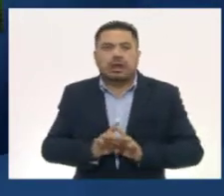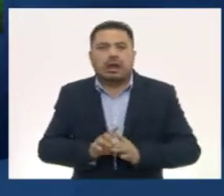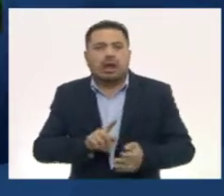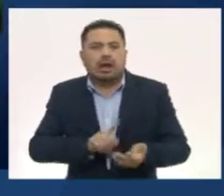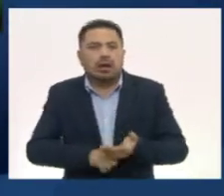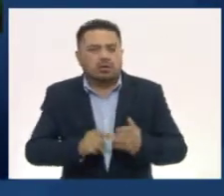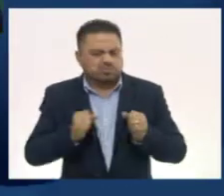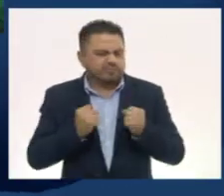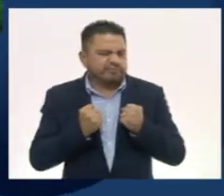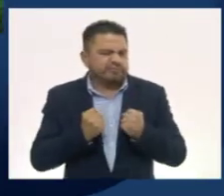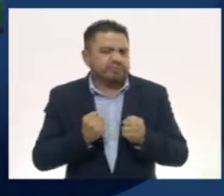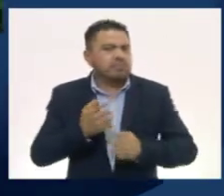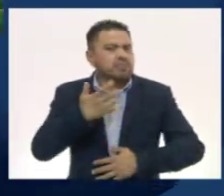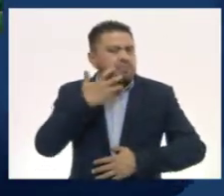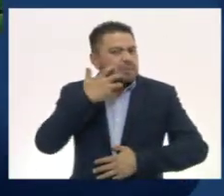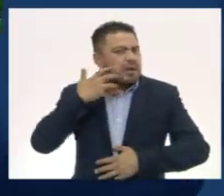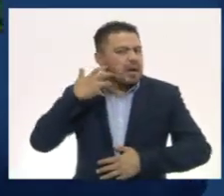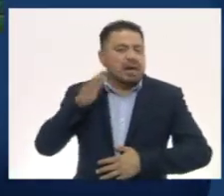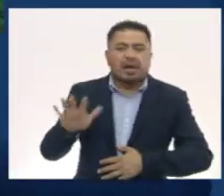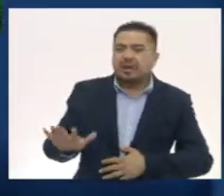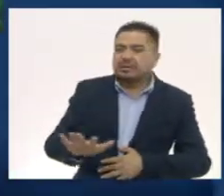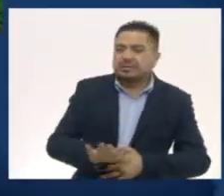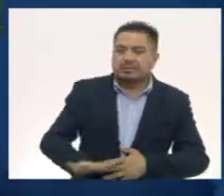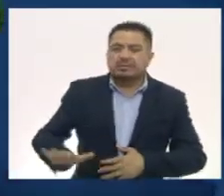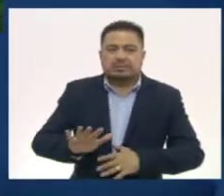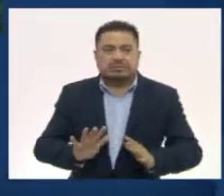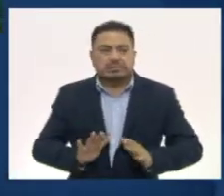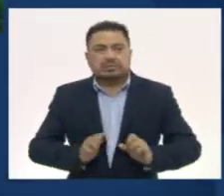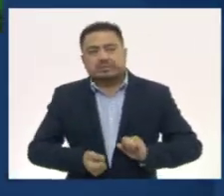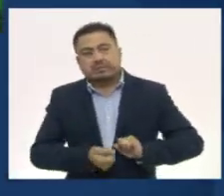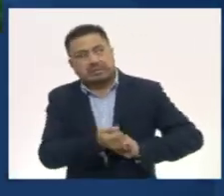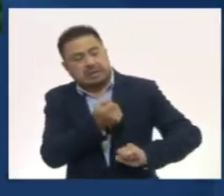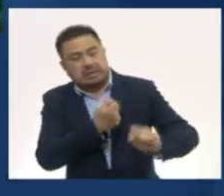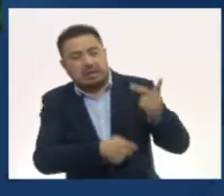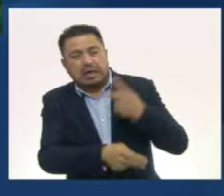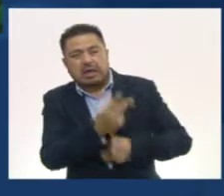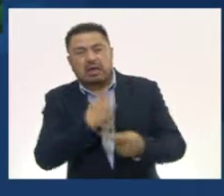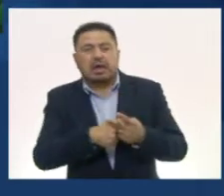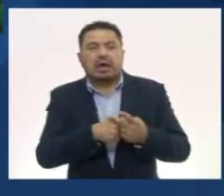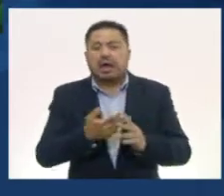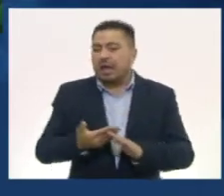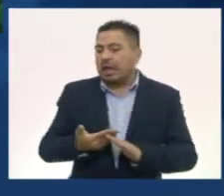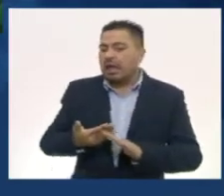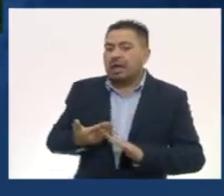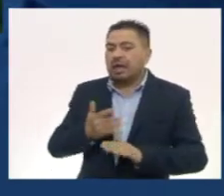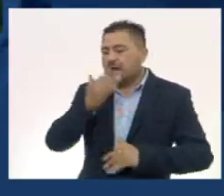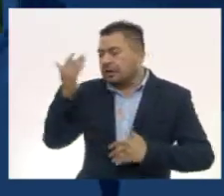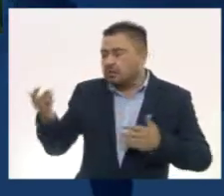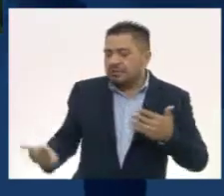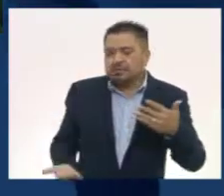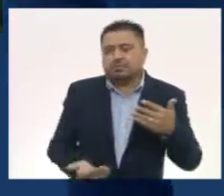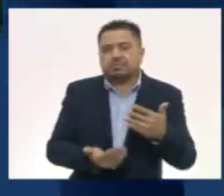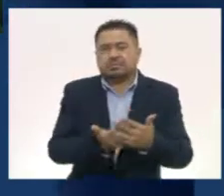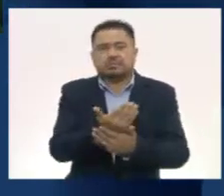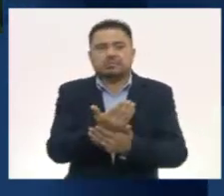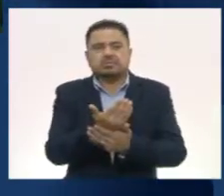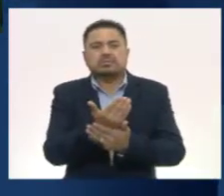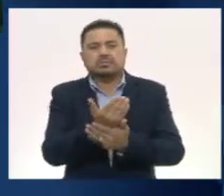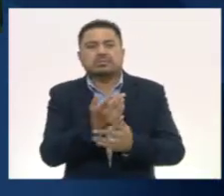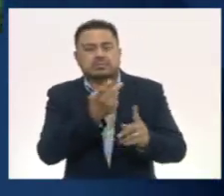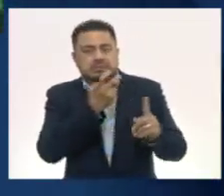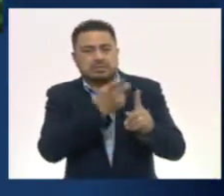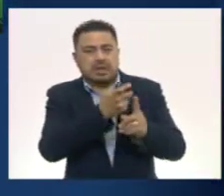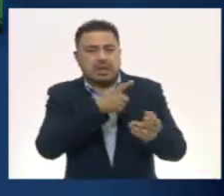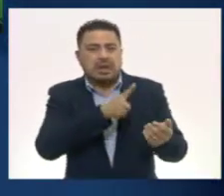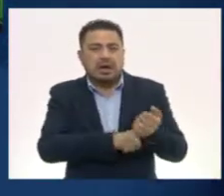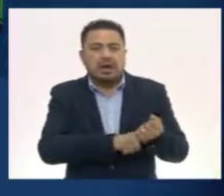poderoso jaguar va a surgir. Antes del amanecer. Al este,